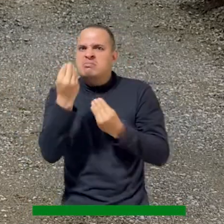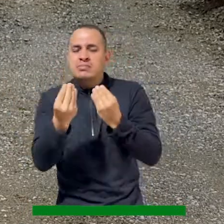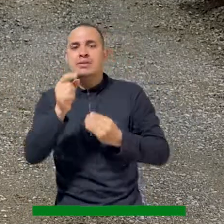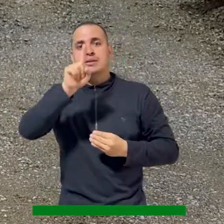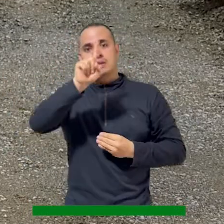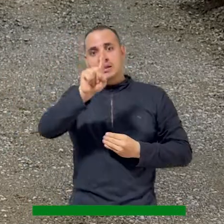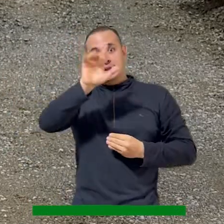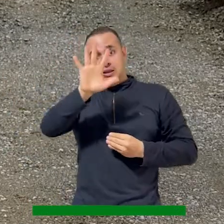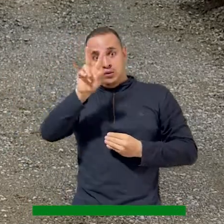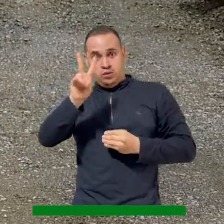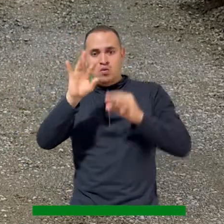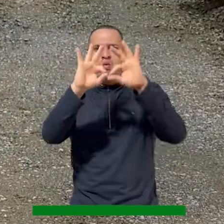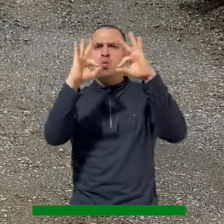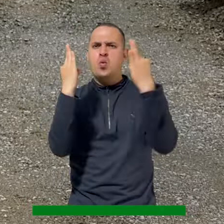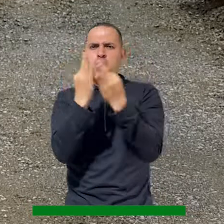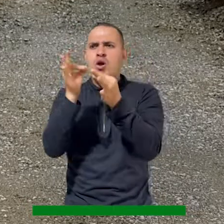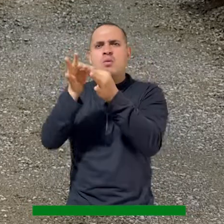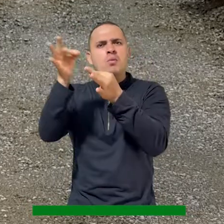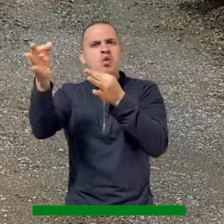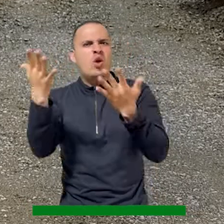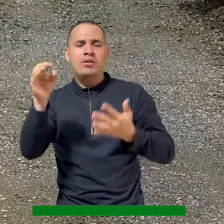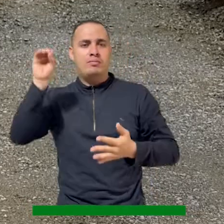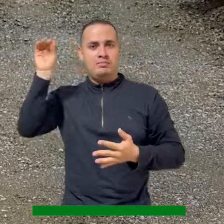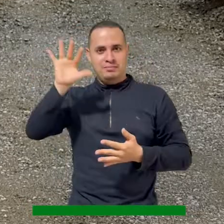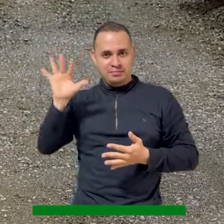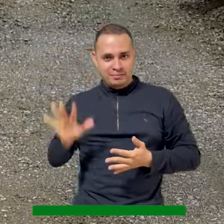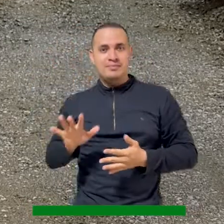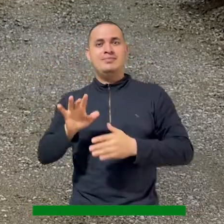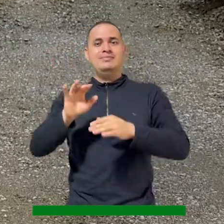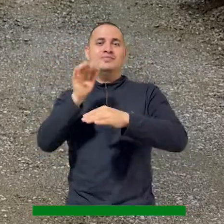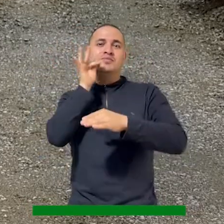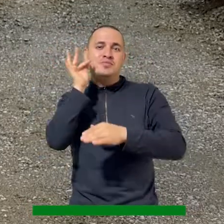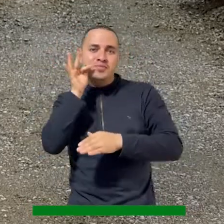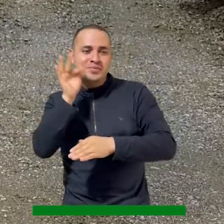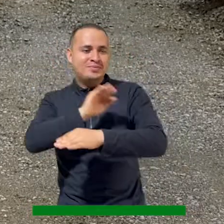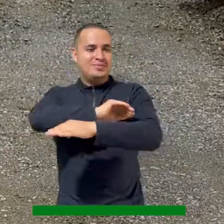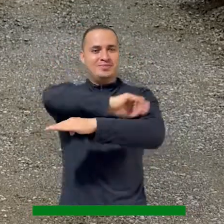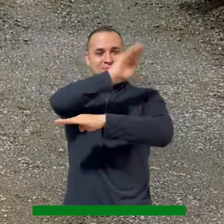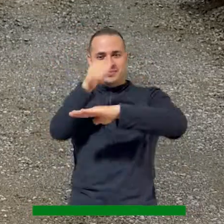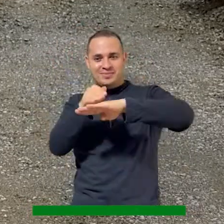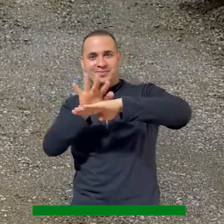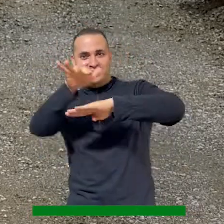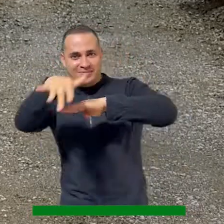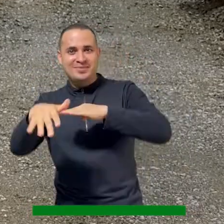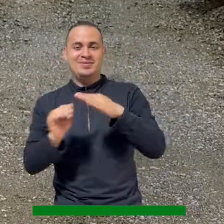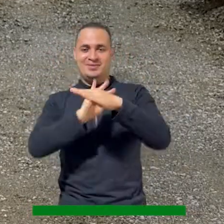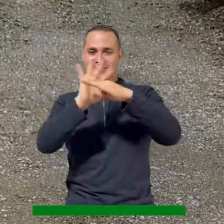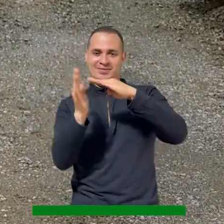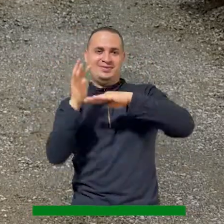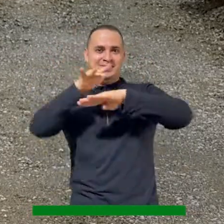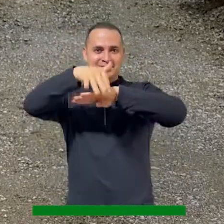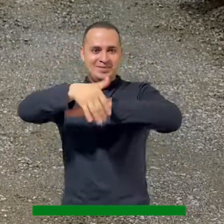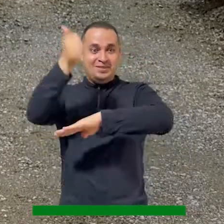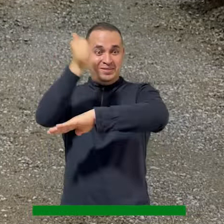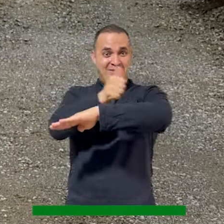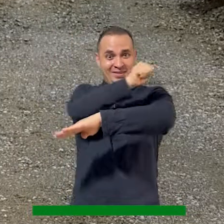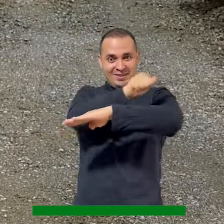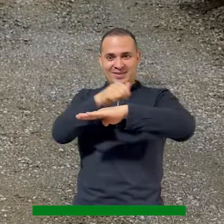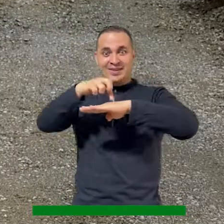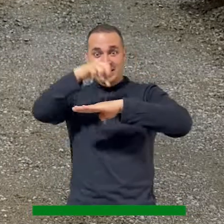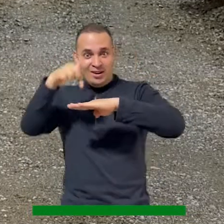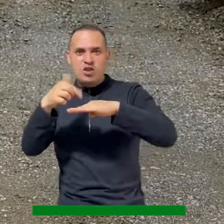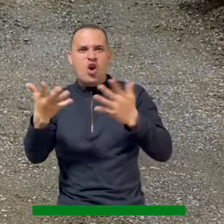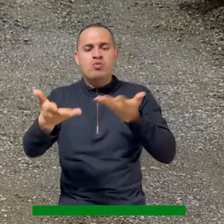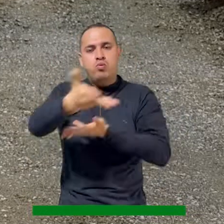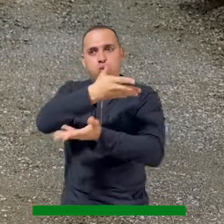a 152 familias en los municipios de Bolívar, El Tambo, La Sierra, Patía, San Sebastián y Sotará en